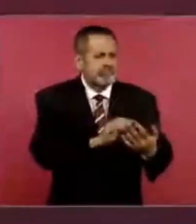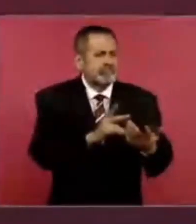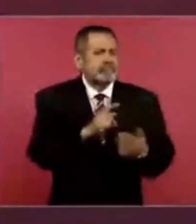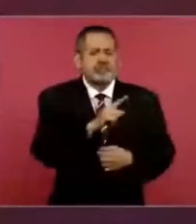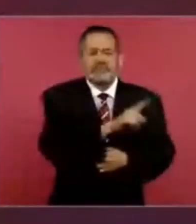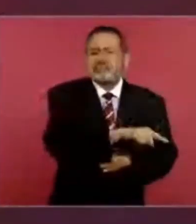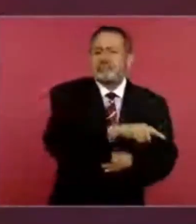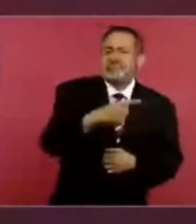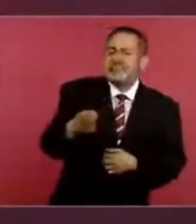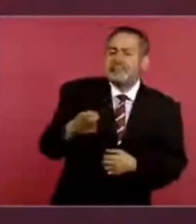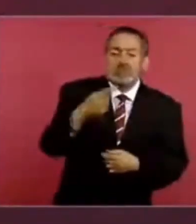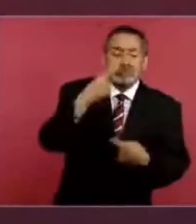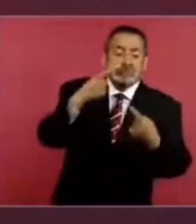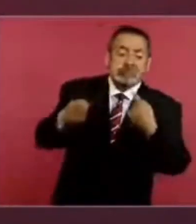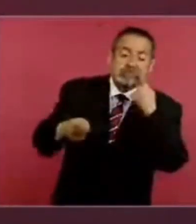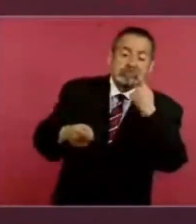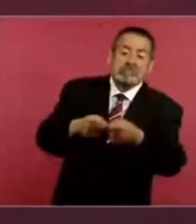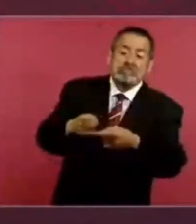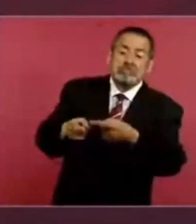dirimirlos.